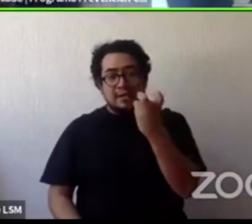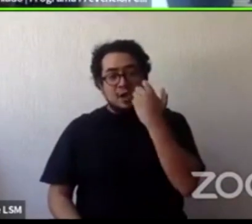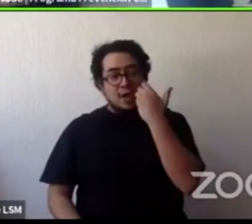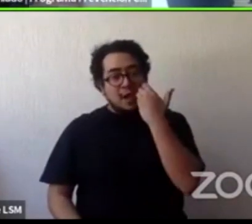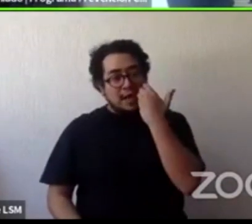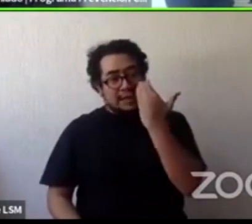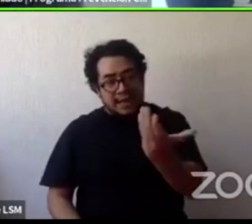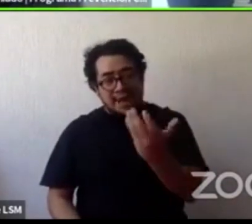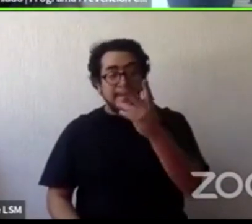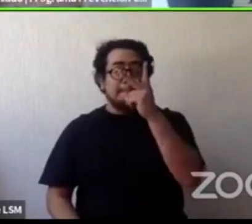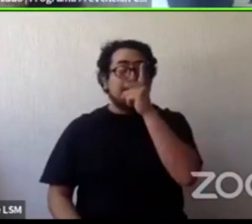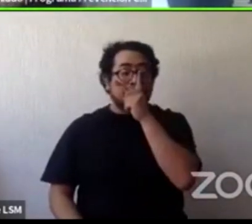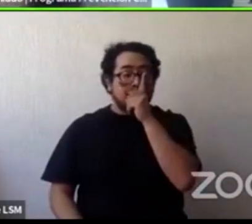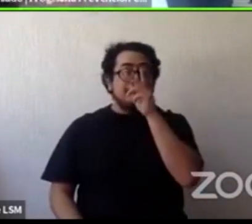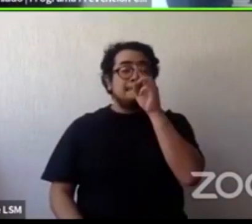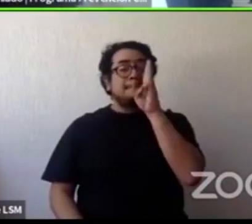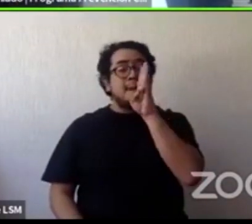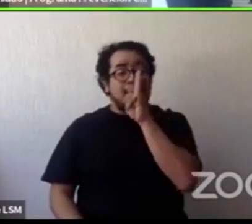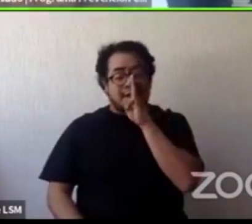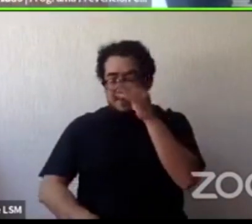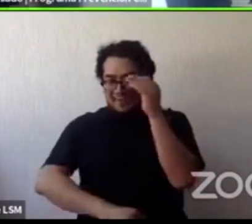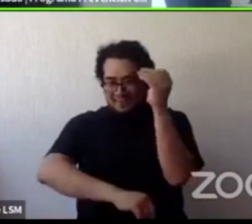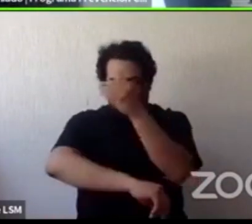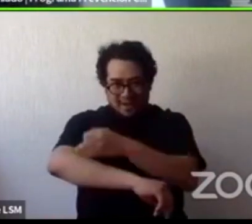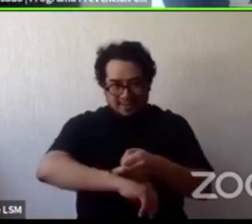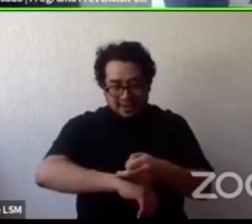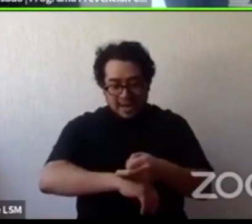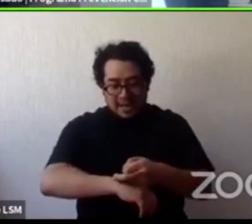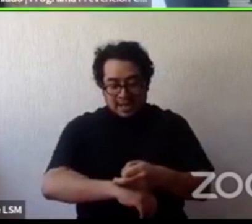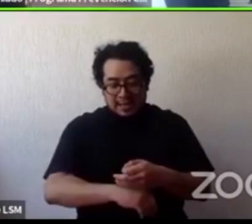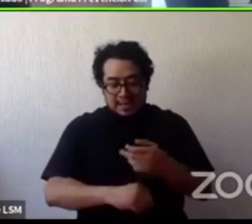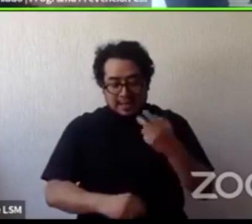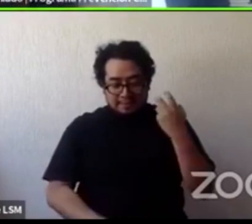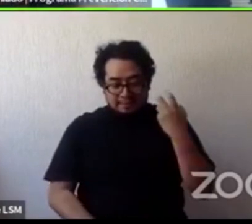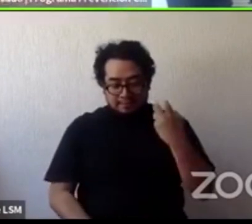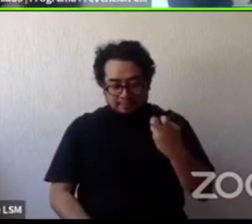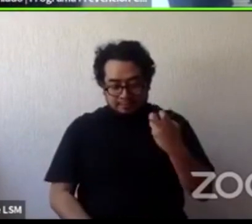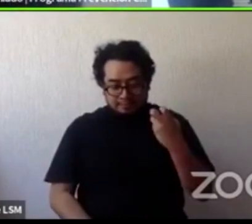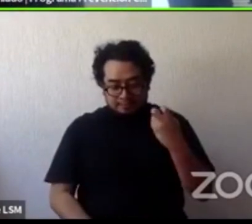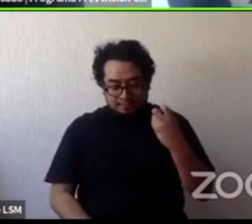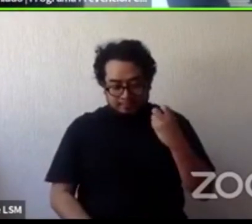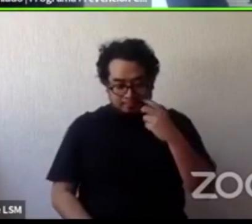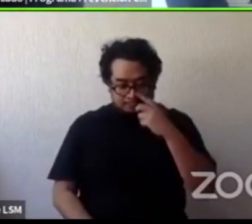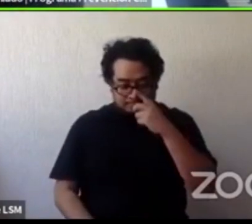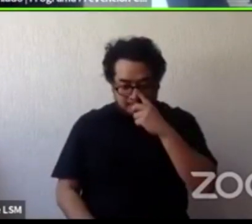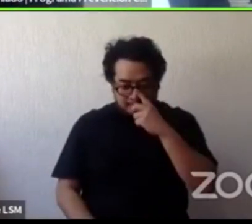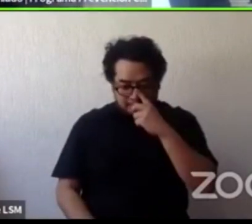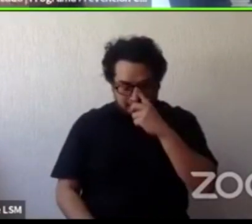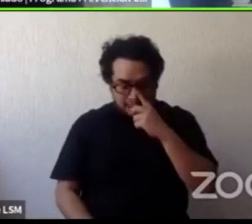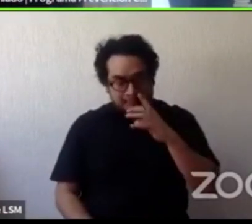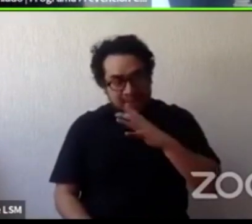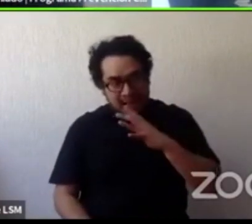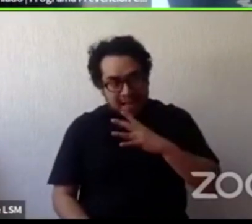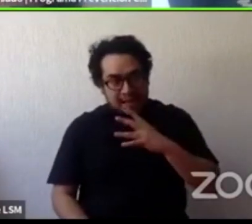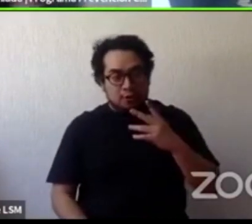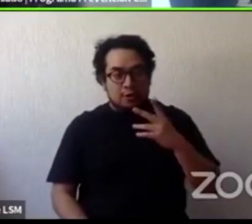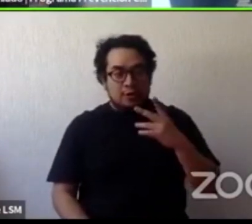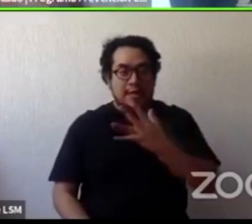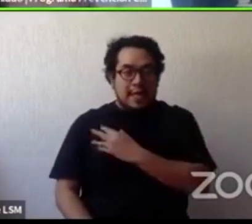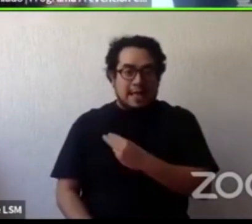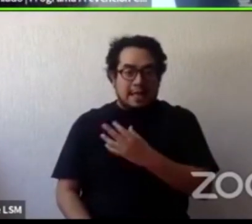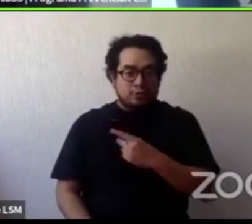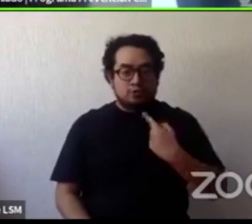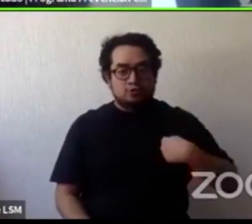nos preocupemos porque el tejido social de nuestros hijos la comunicación que tengamos con nuestros hijos la confianza que